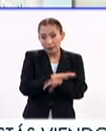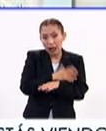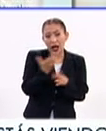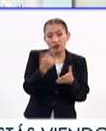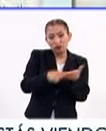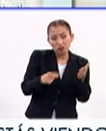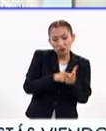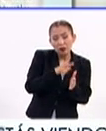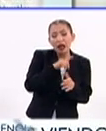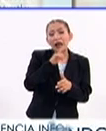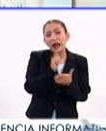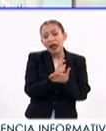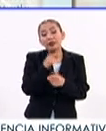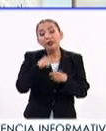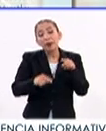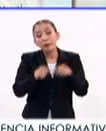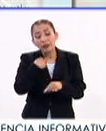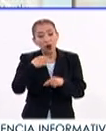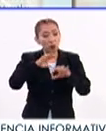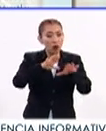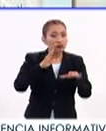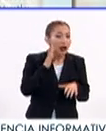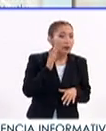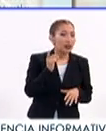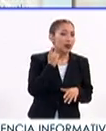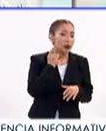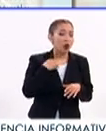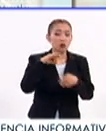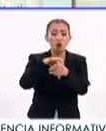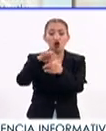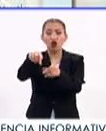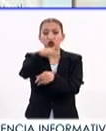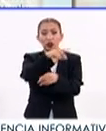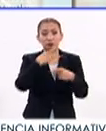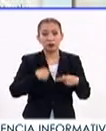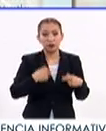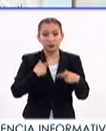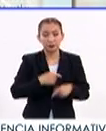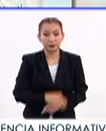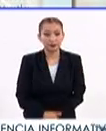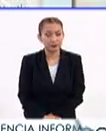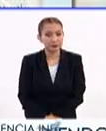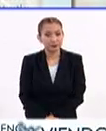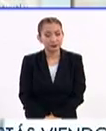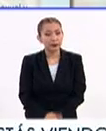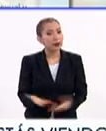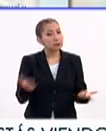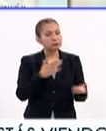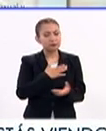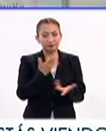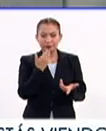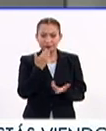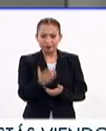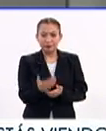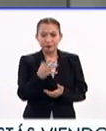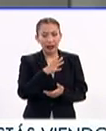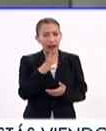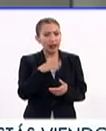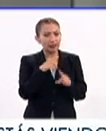reformar o lograr leyes mediante los procesos parlamentarios y los votos de los parlamentarios. Así que, bueno, hay muchos